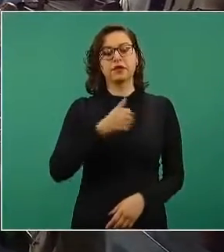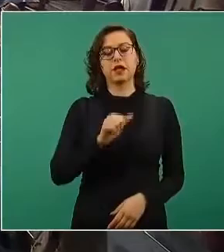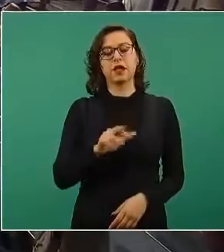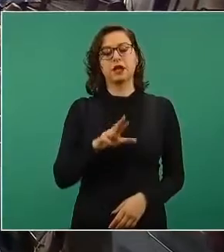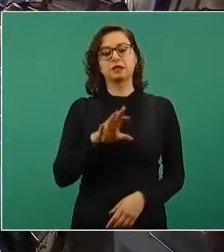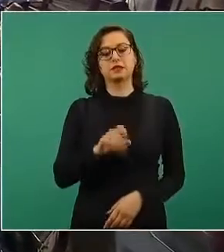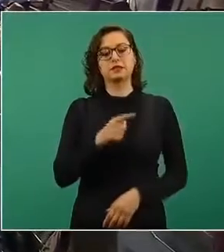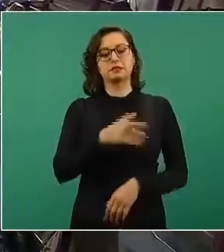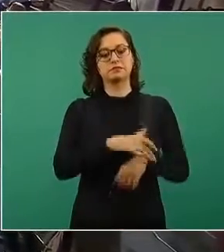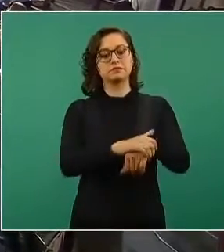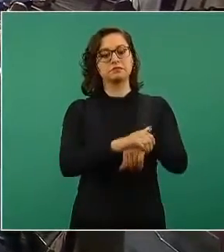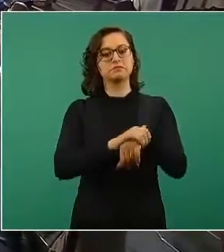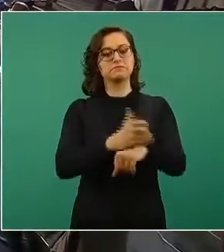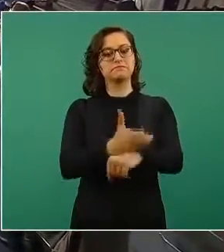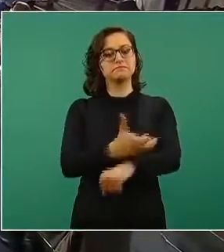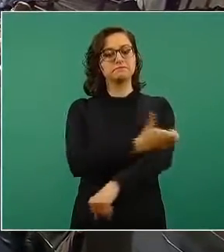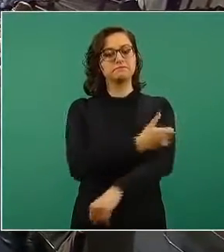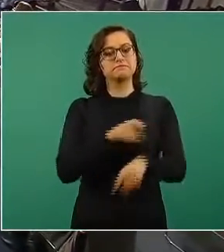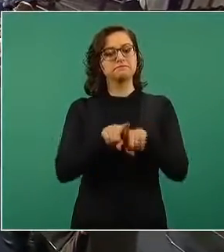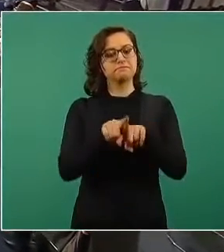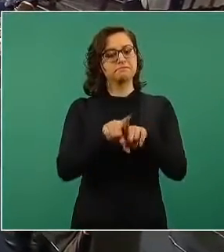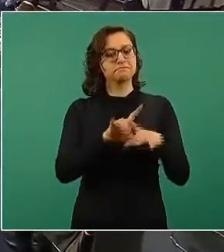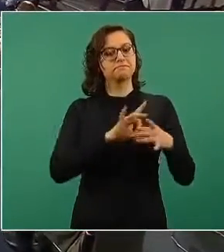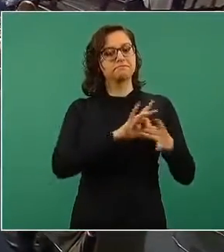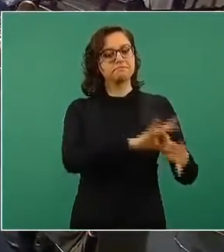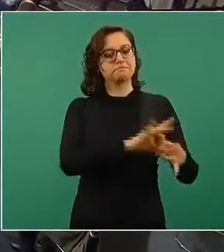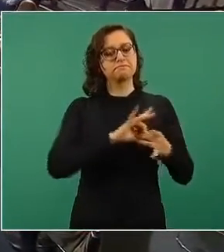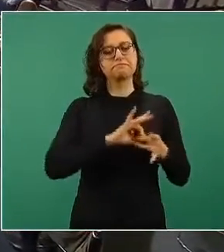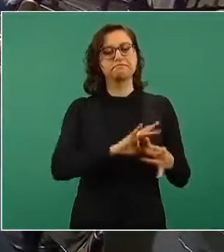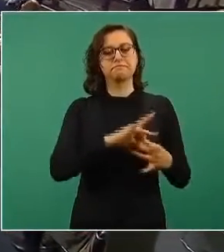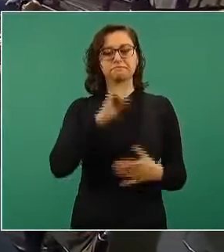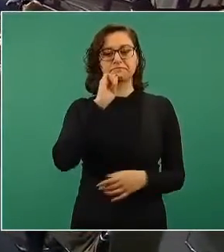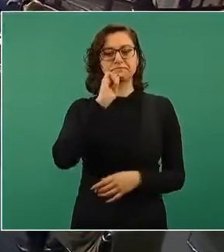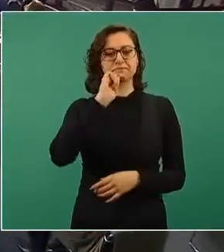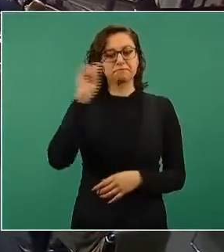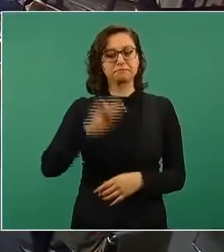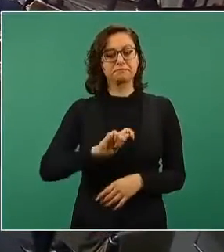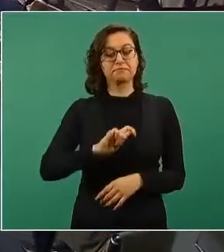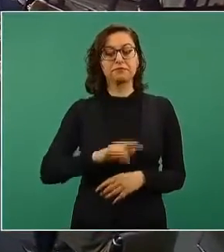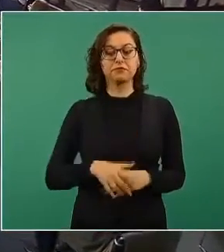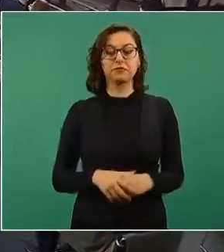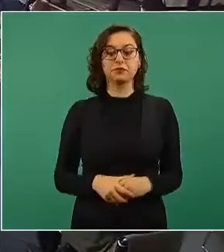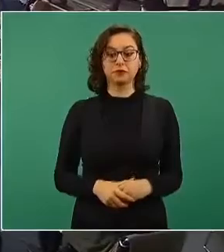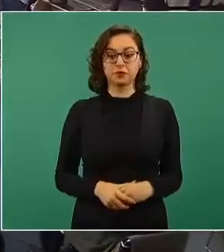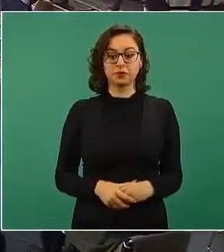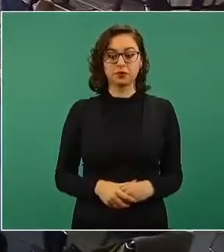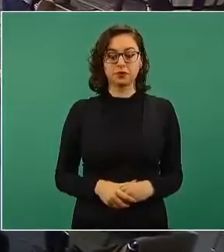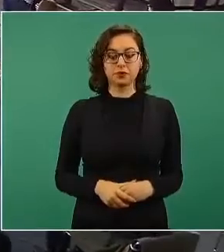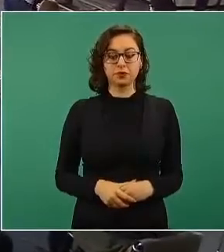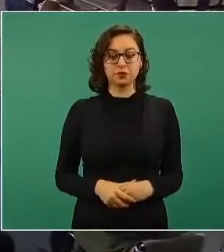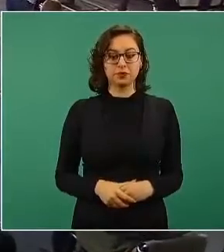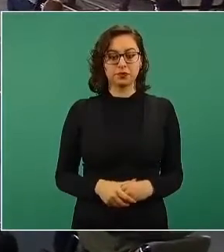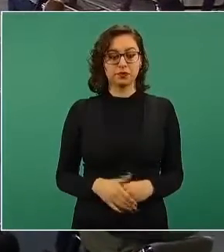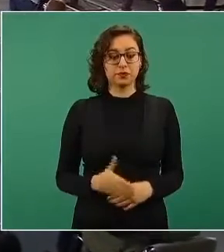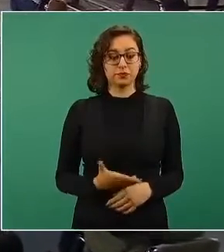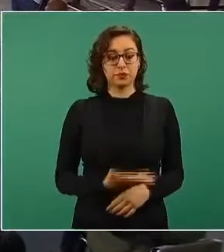Él es fruto de un movimiento